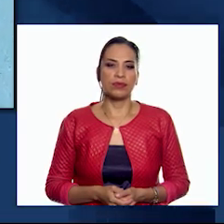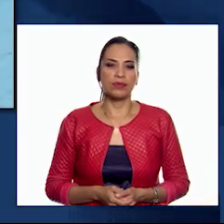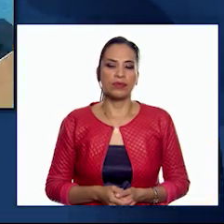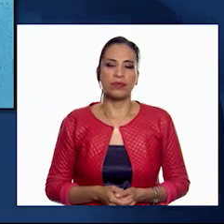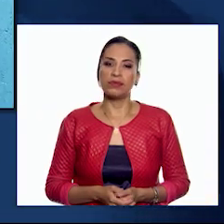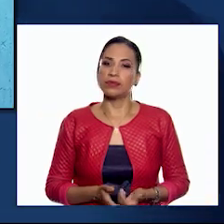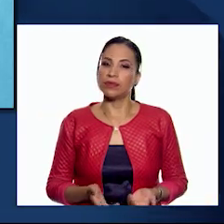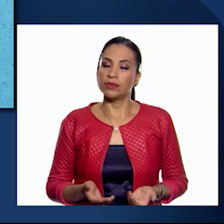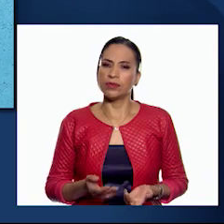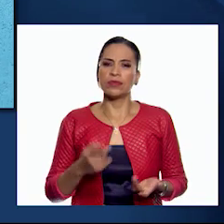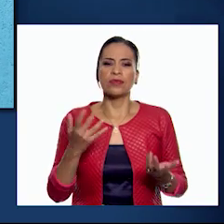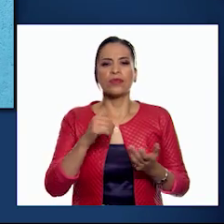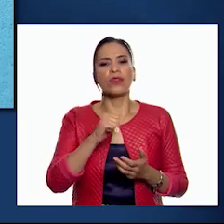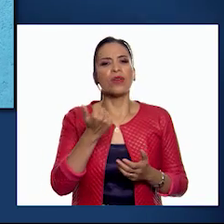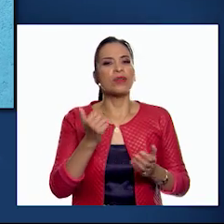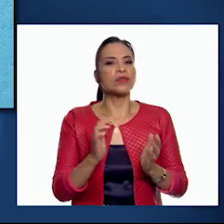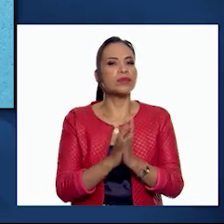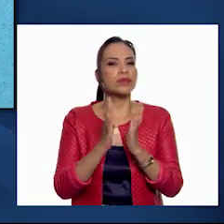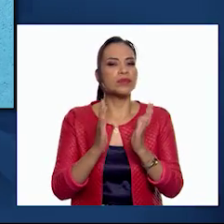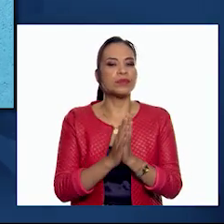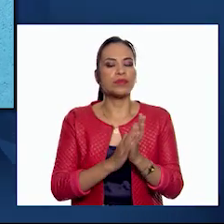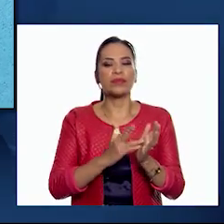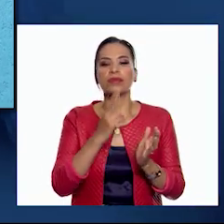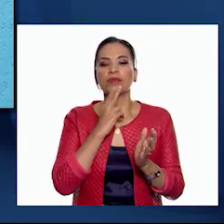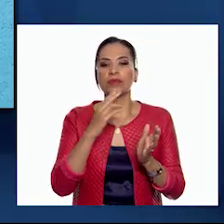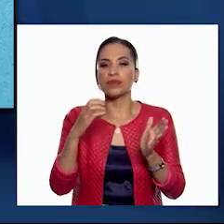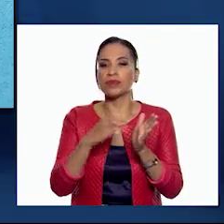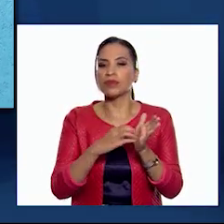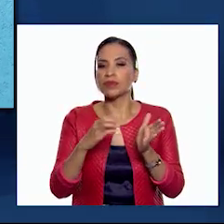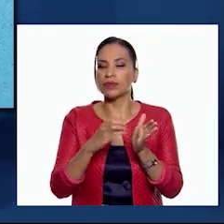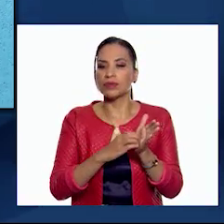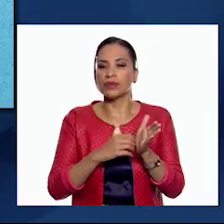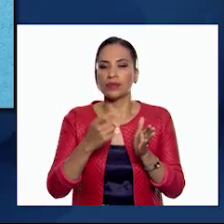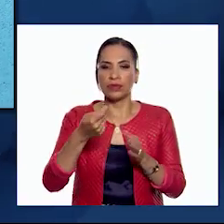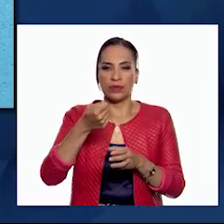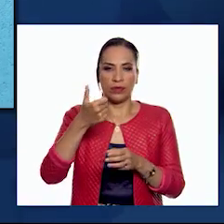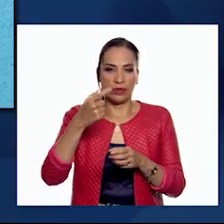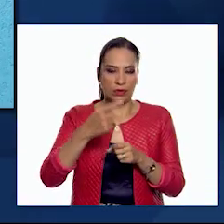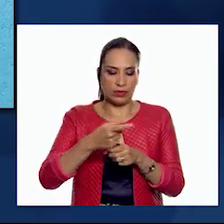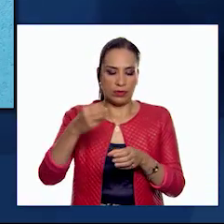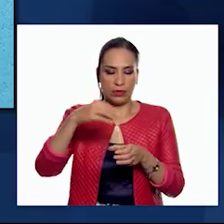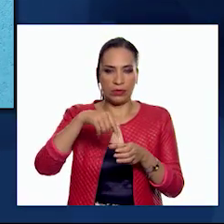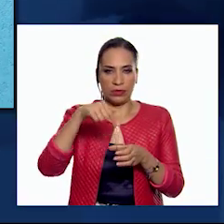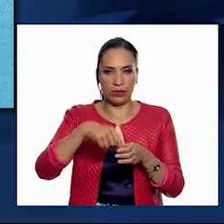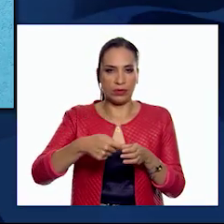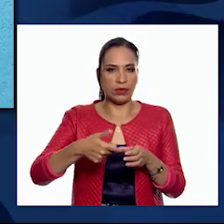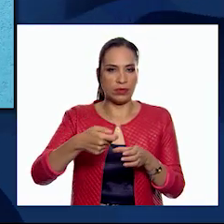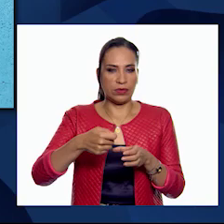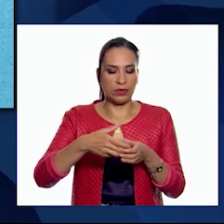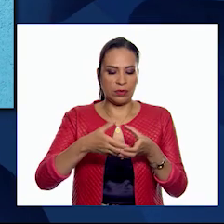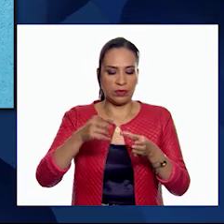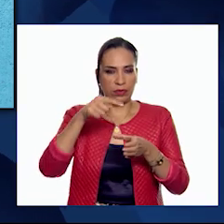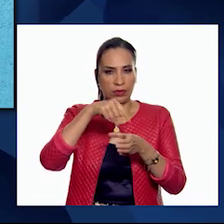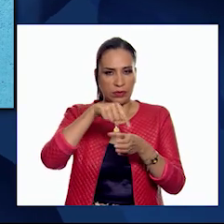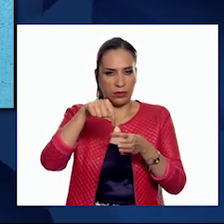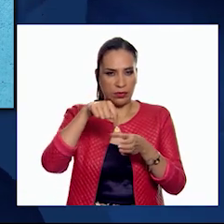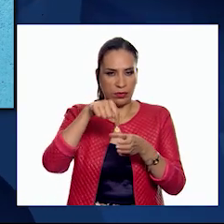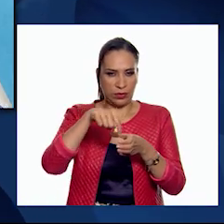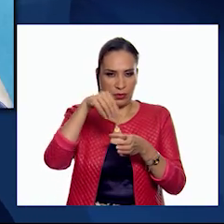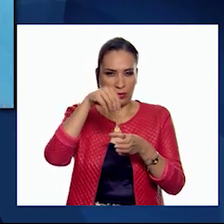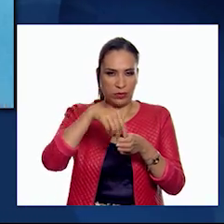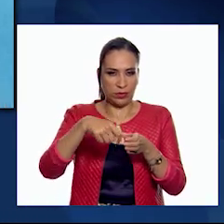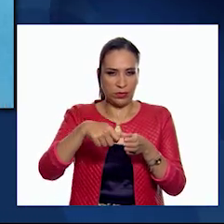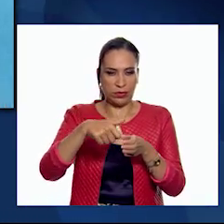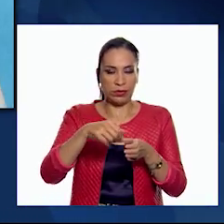Mientras tanto, el otro participante usa la caja. Pone la primera canica e intenta meter en cualquier pedazo de tubo.